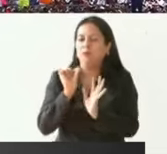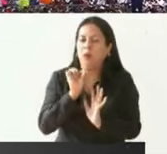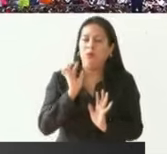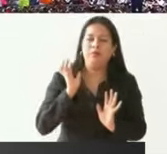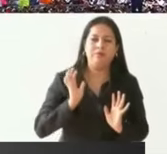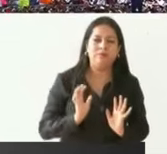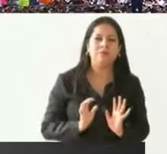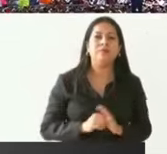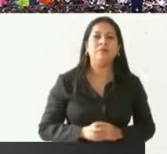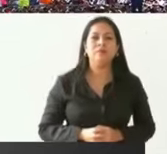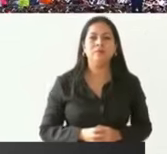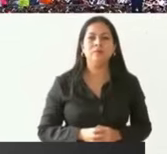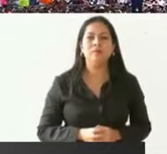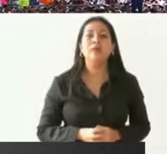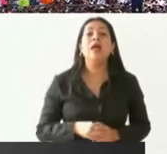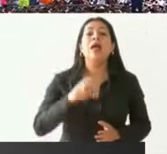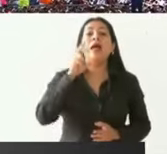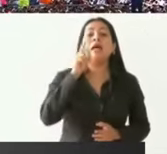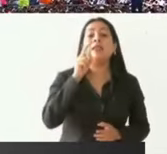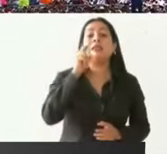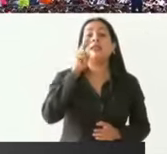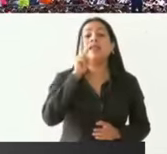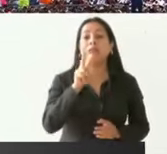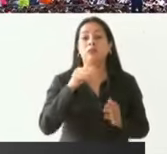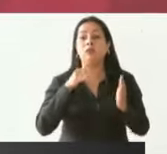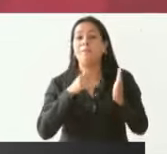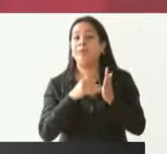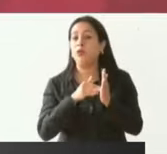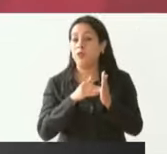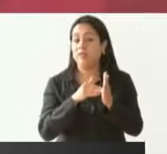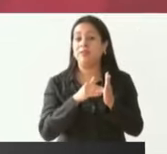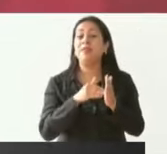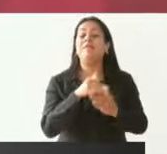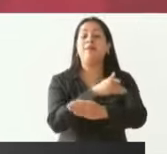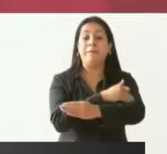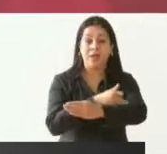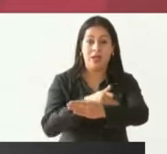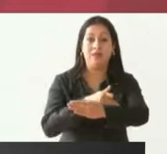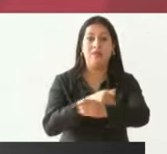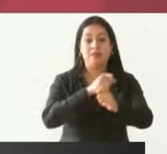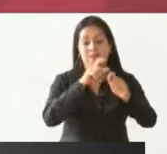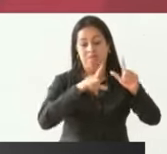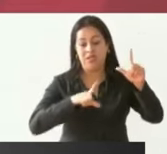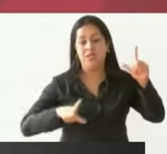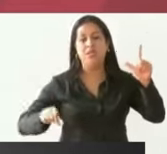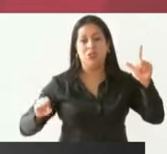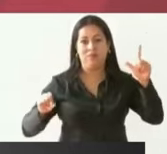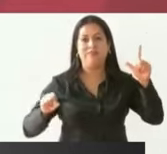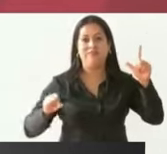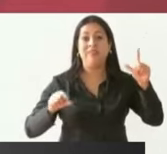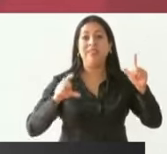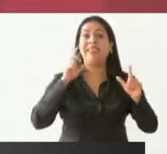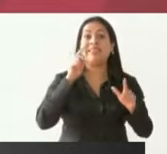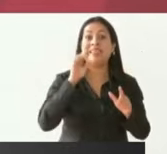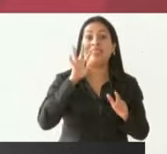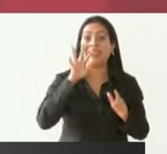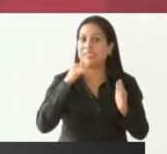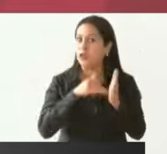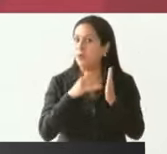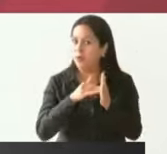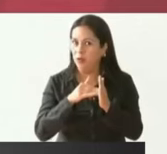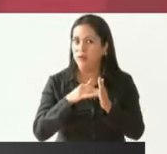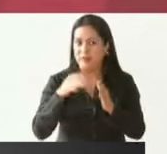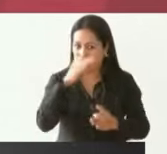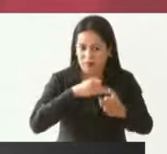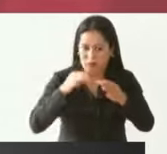a 32 millones de familias. De 35 millones que